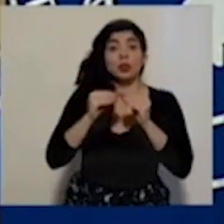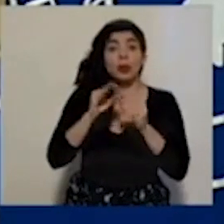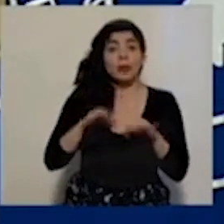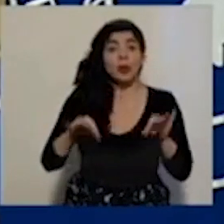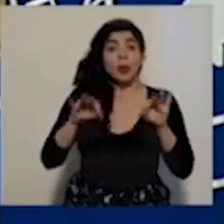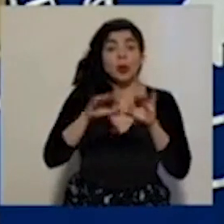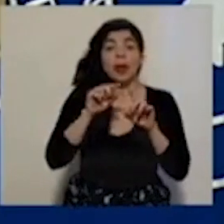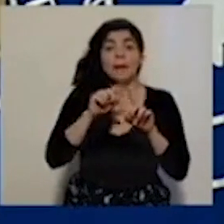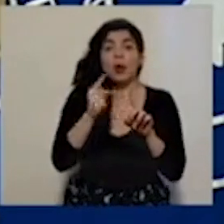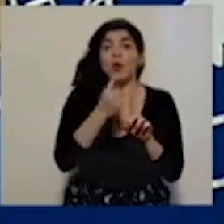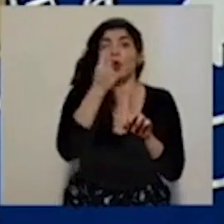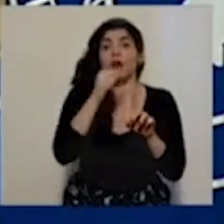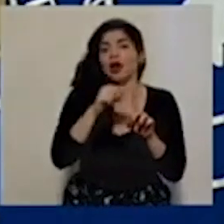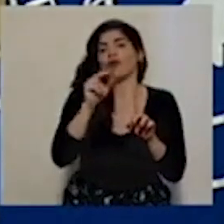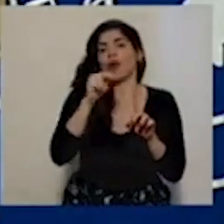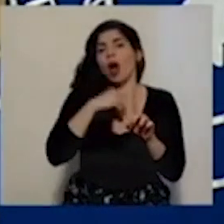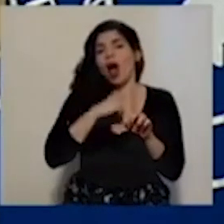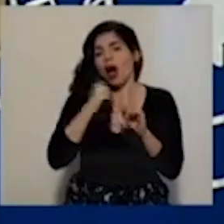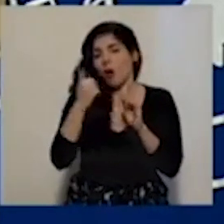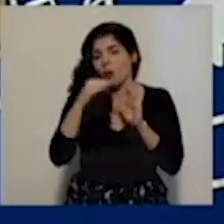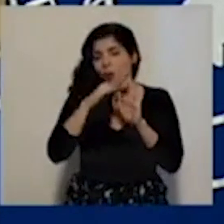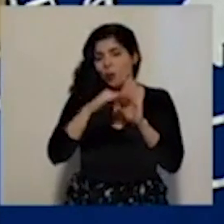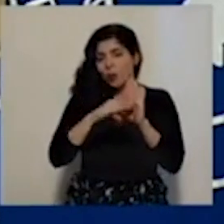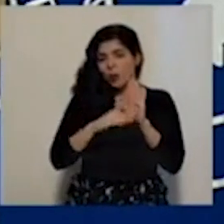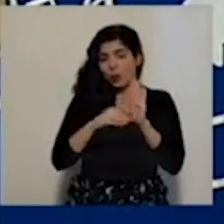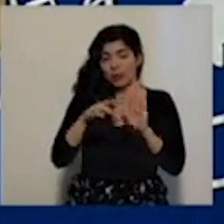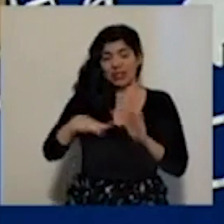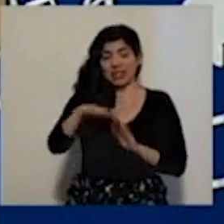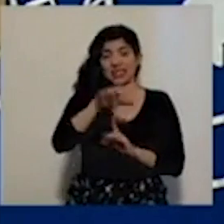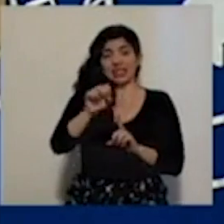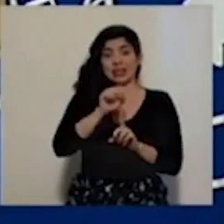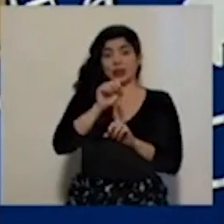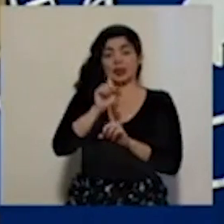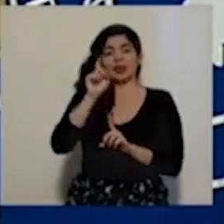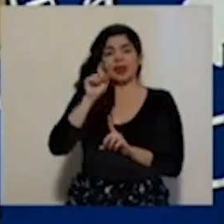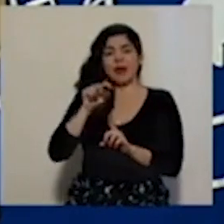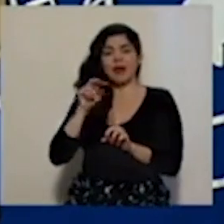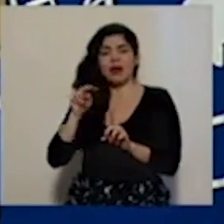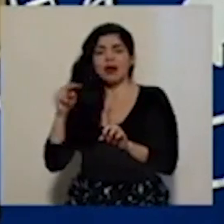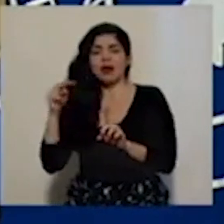es el único. Por eso se trabaja con varios. Porque el fenómeno hay que verlo desde diferentes puntos de vista.